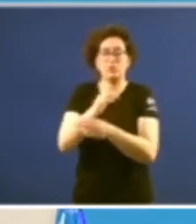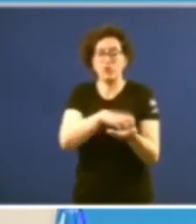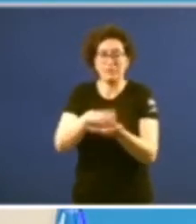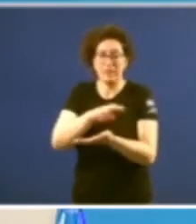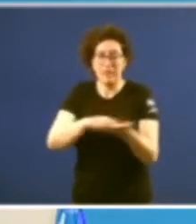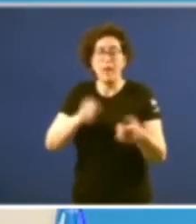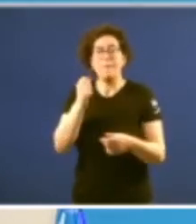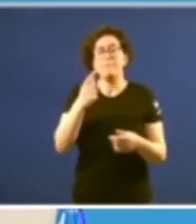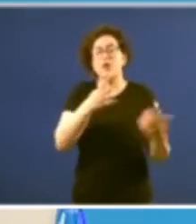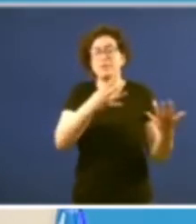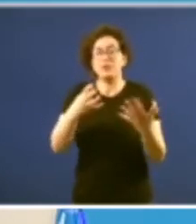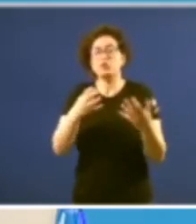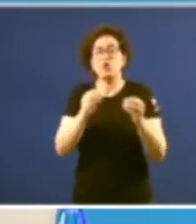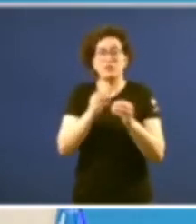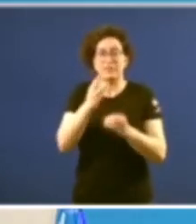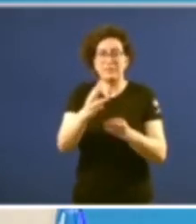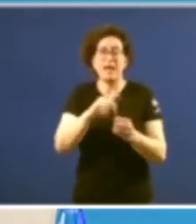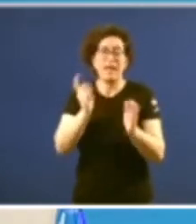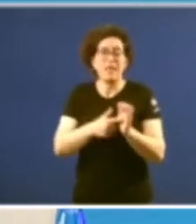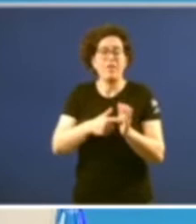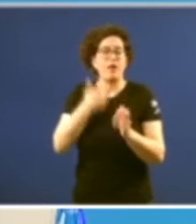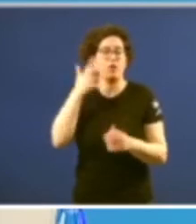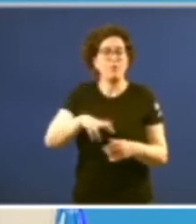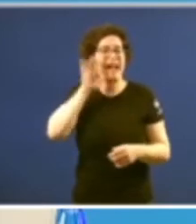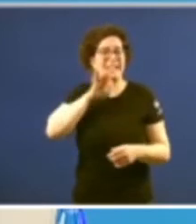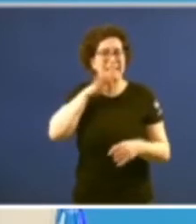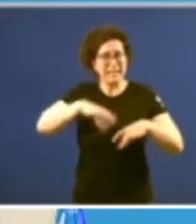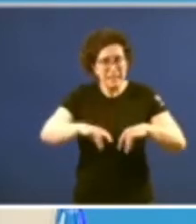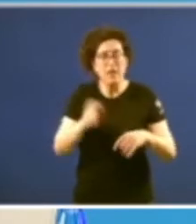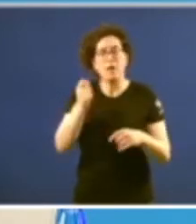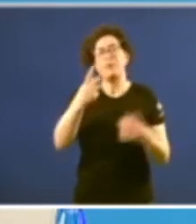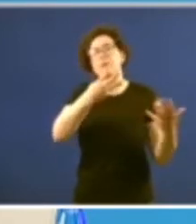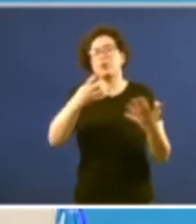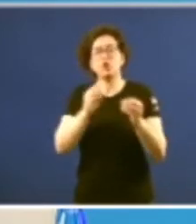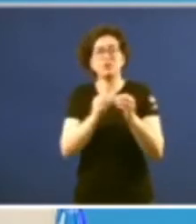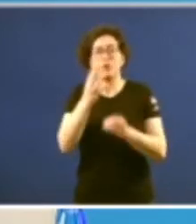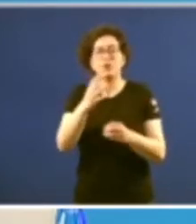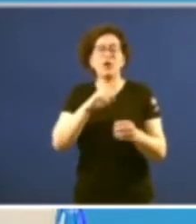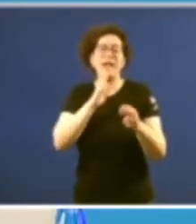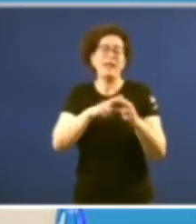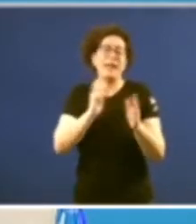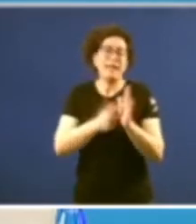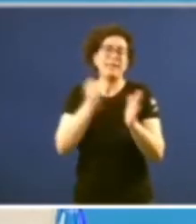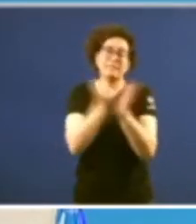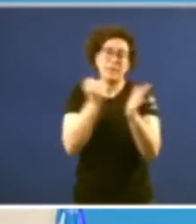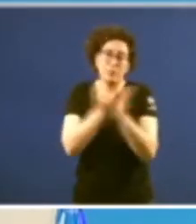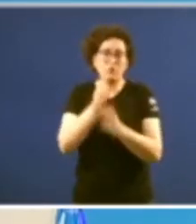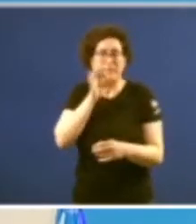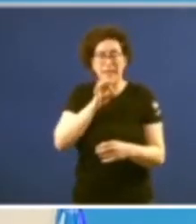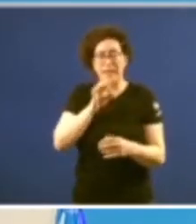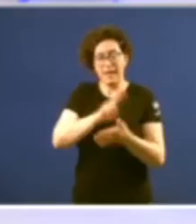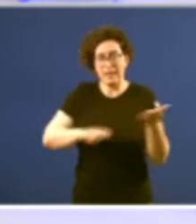la ley de reconocimiento de la galleguidad en 1984 la ley de símbolos de Galicia y un poquito más tarde en